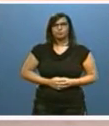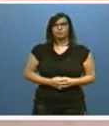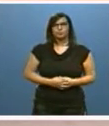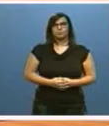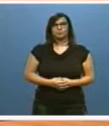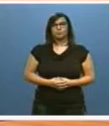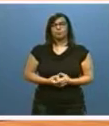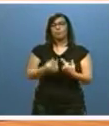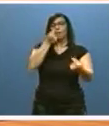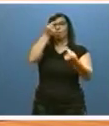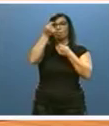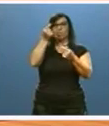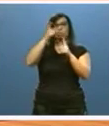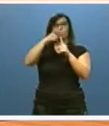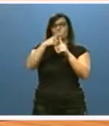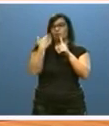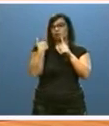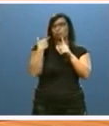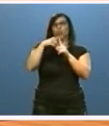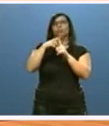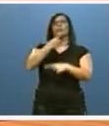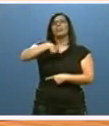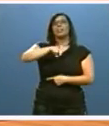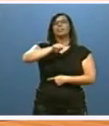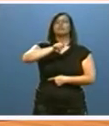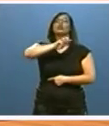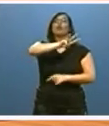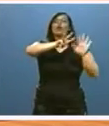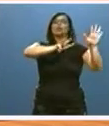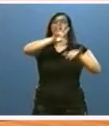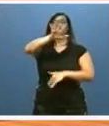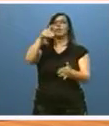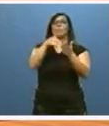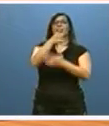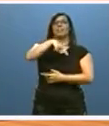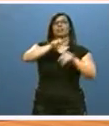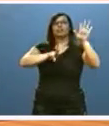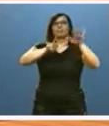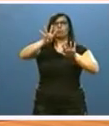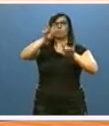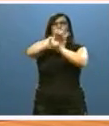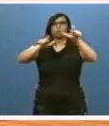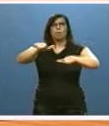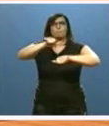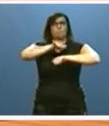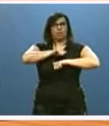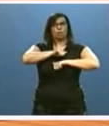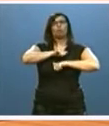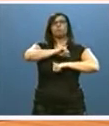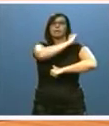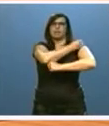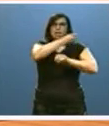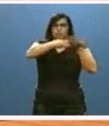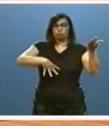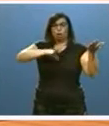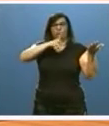El dato de mayo de 185.279 parados registrados, que sin duda se reducirá en este mes